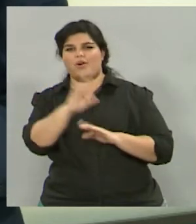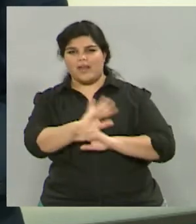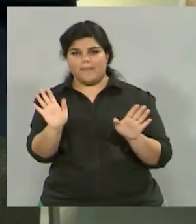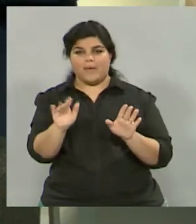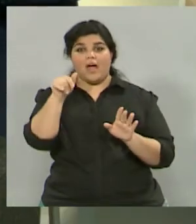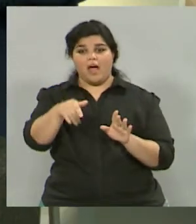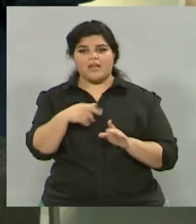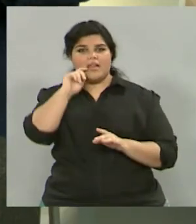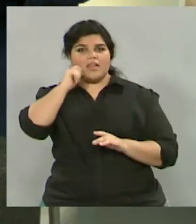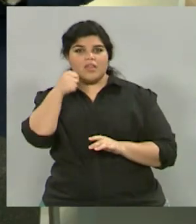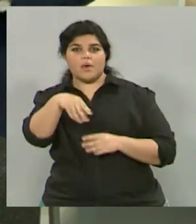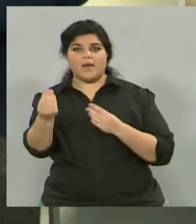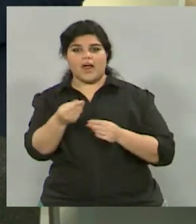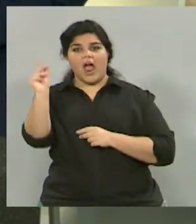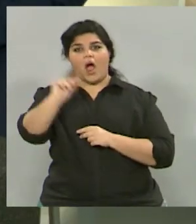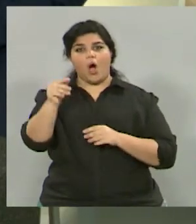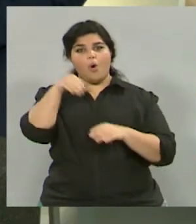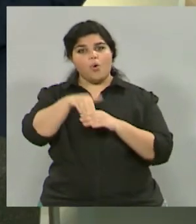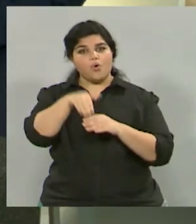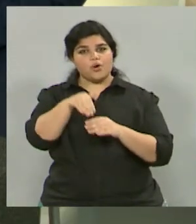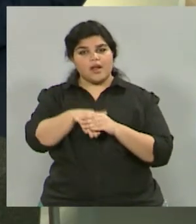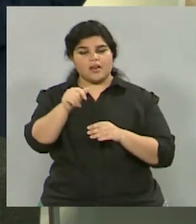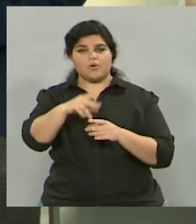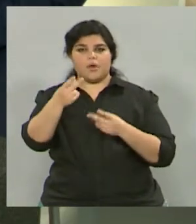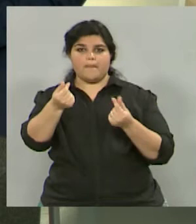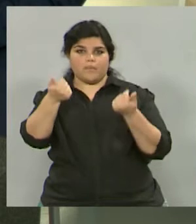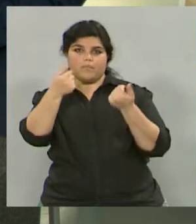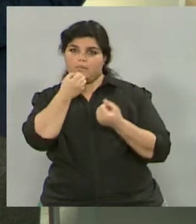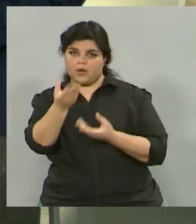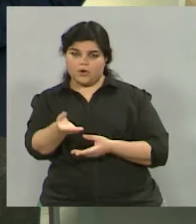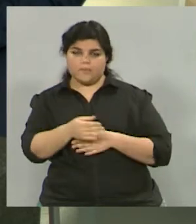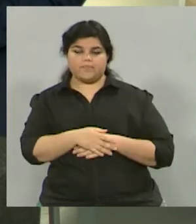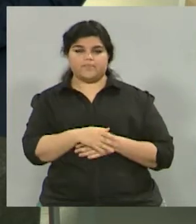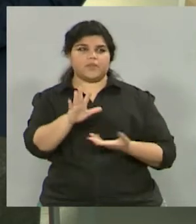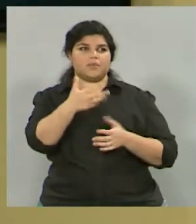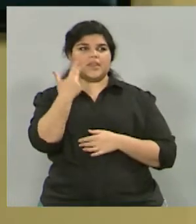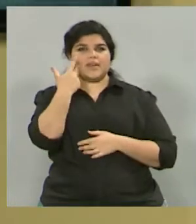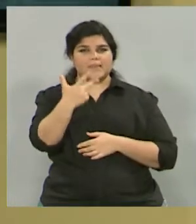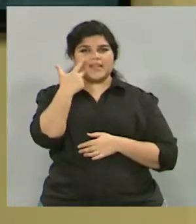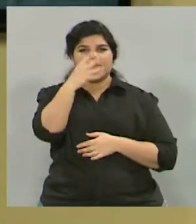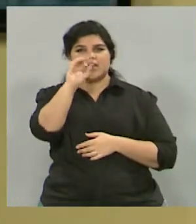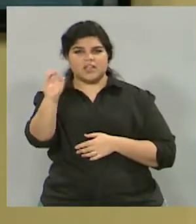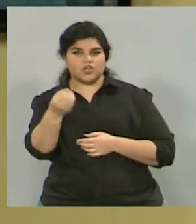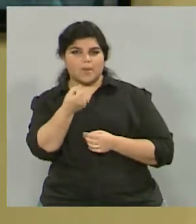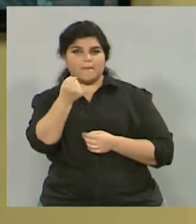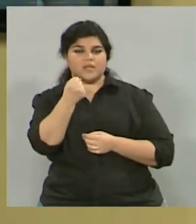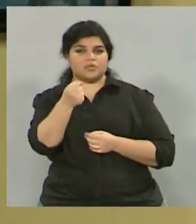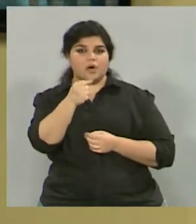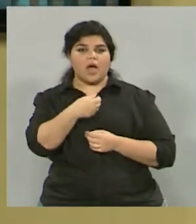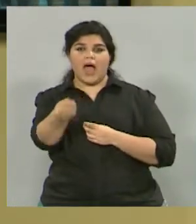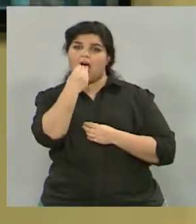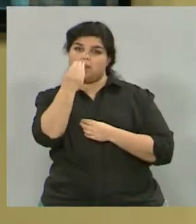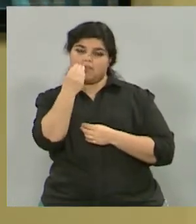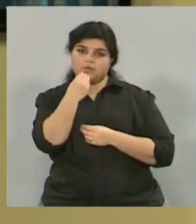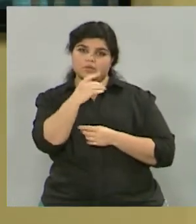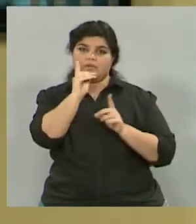buenas para ahorrar y mantener un poder de compra mucho mejor. Bueno, hablamos de 3.000, 3.500 pesos aproximados en lo que es alimentación, también